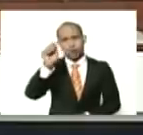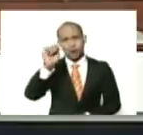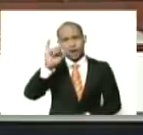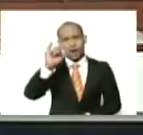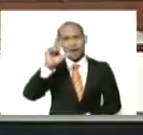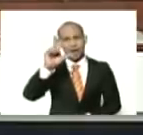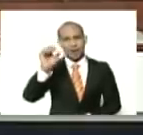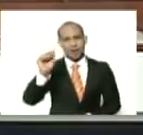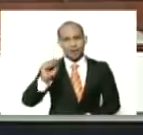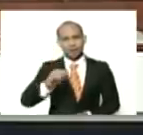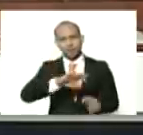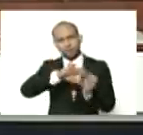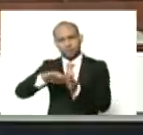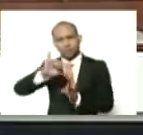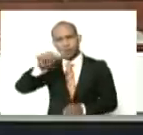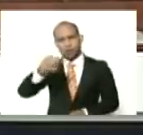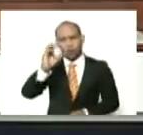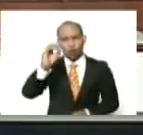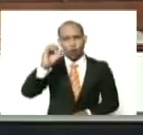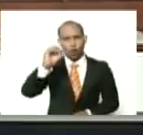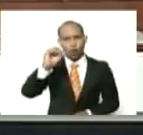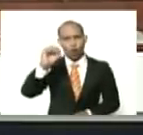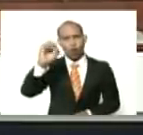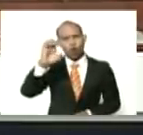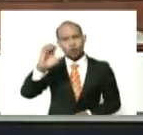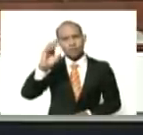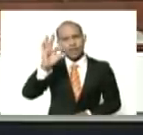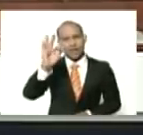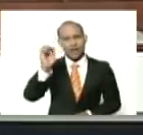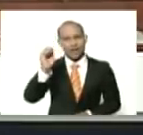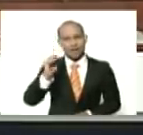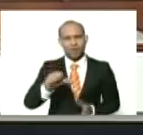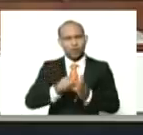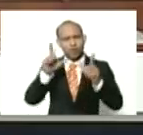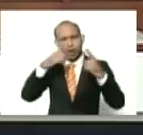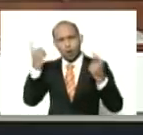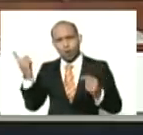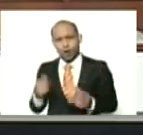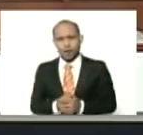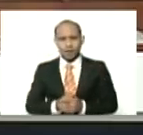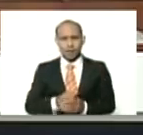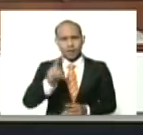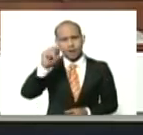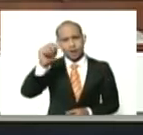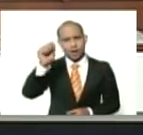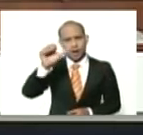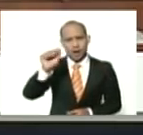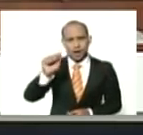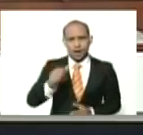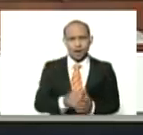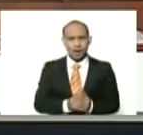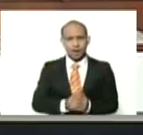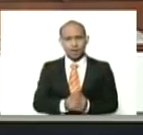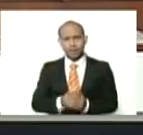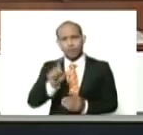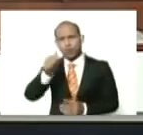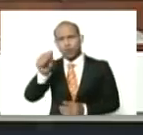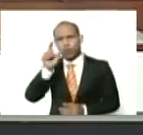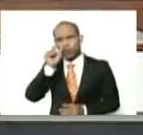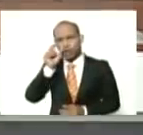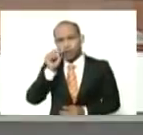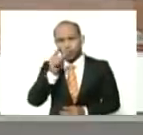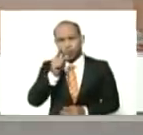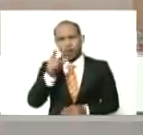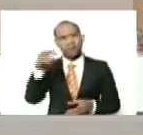José Fajoaquina Sánchez, de la Guaira, Ana Soto, y Petronila Mata,